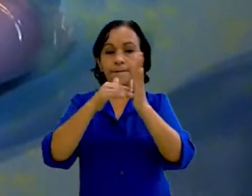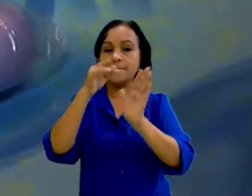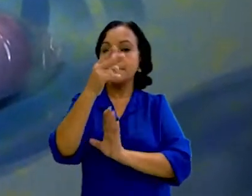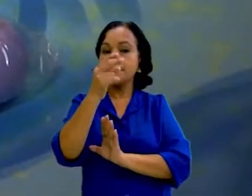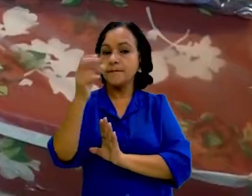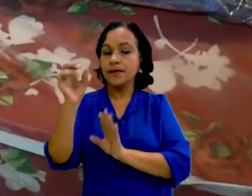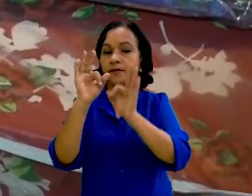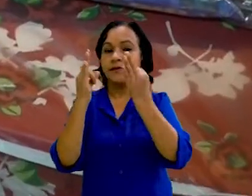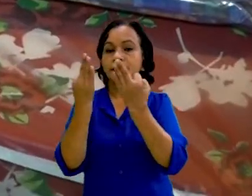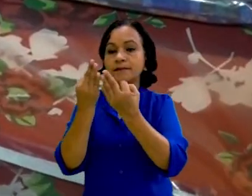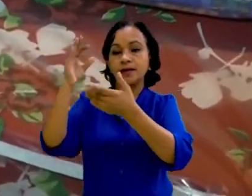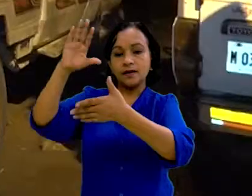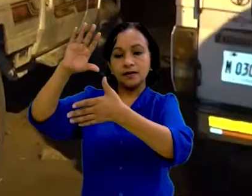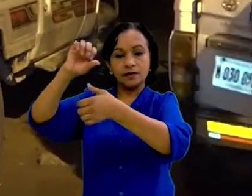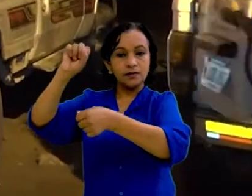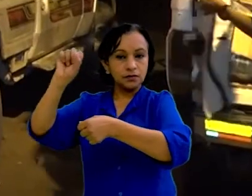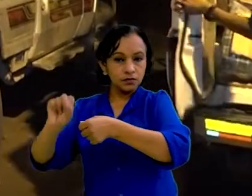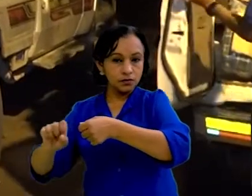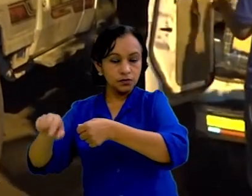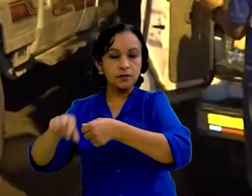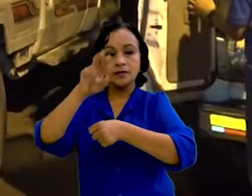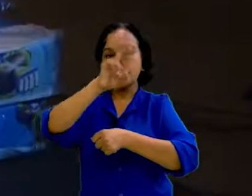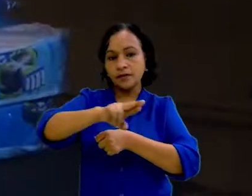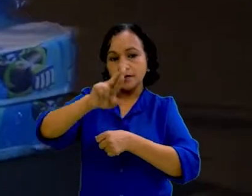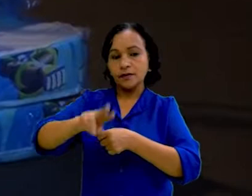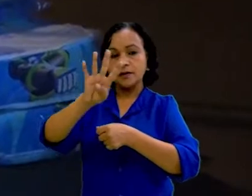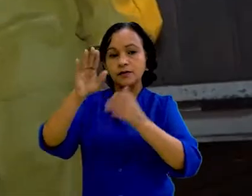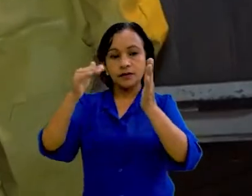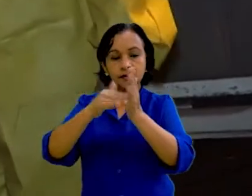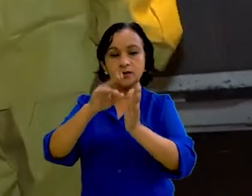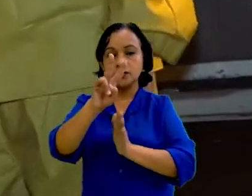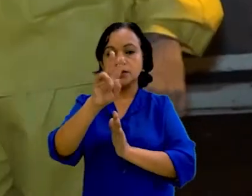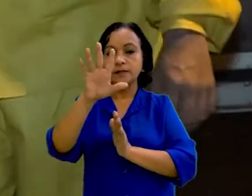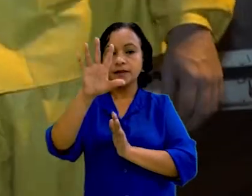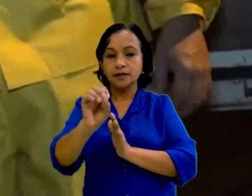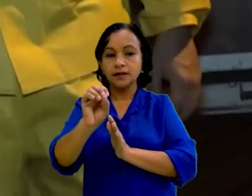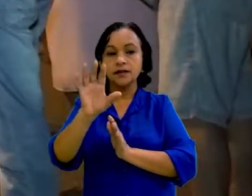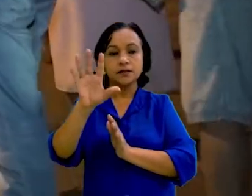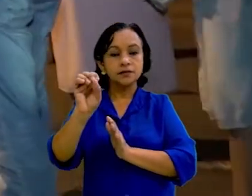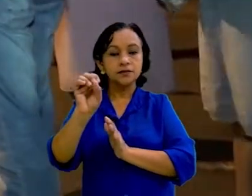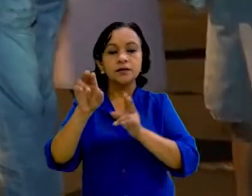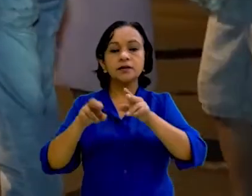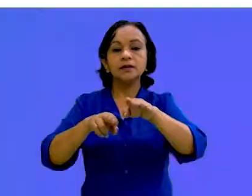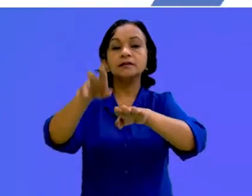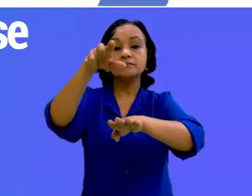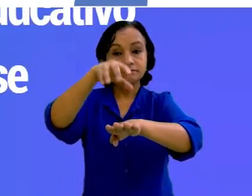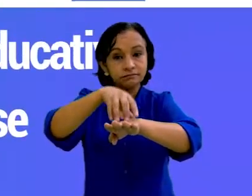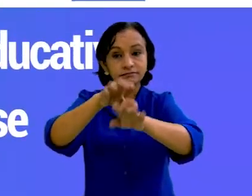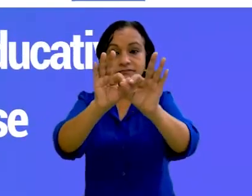familias en el Caribe Sur, 4.500 familias en Rivas y 2.550 familias en Río San Juan.